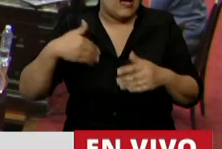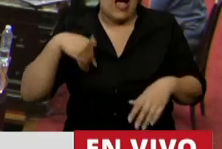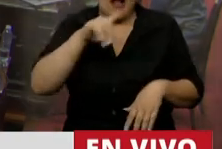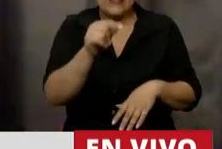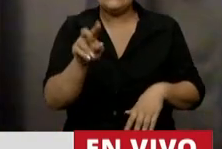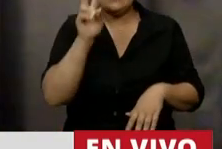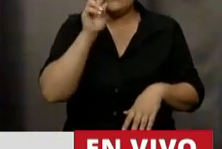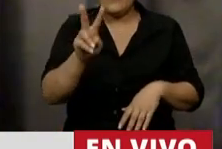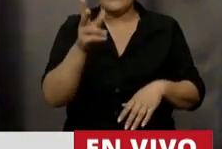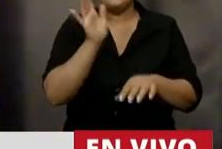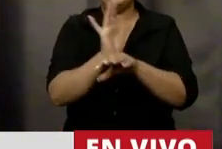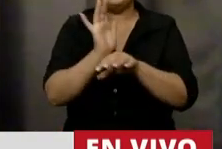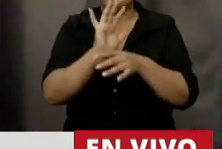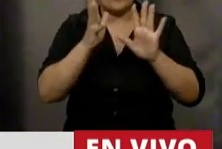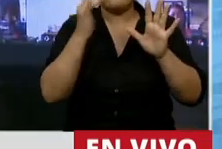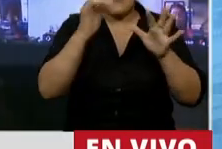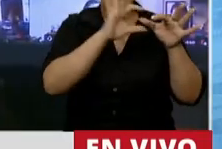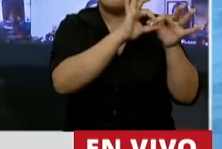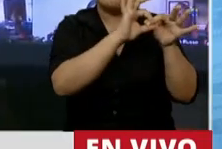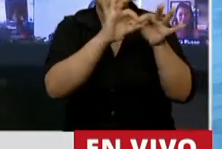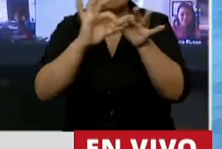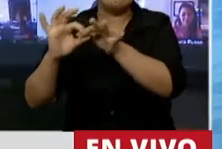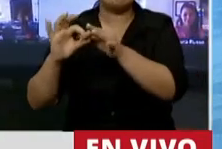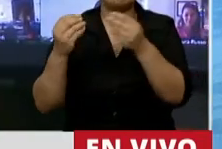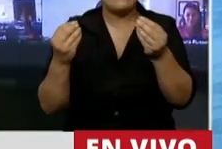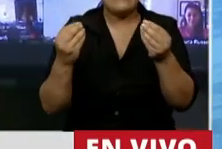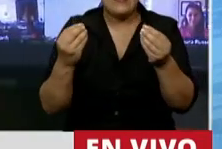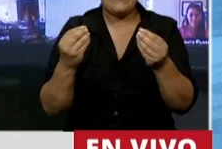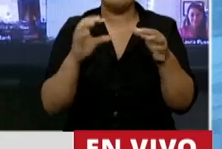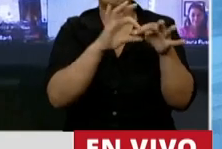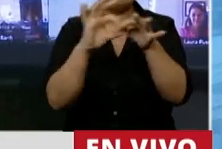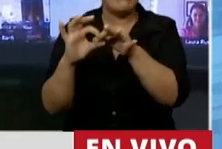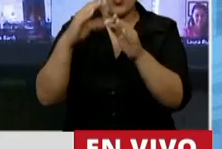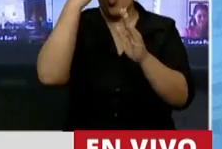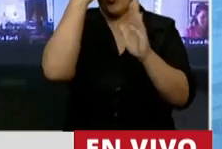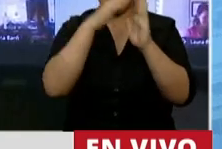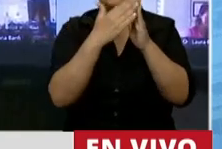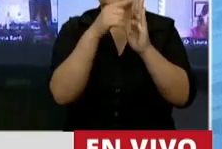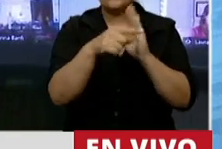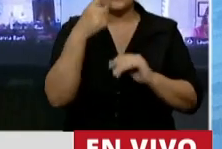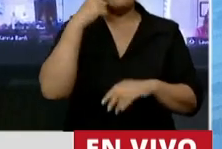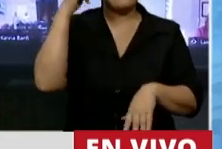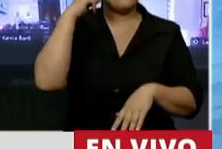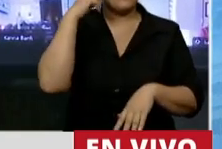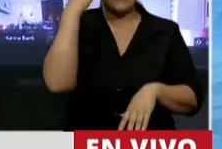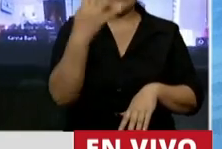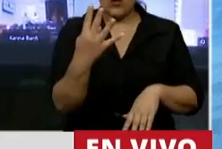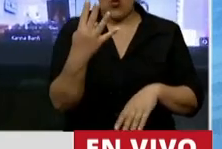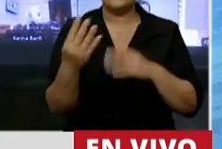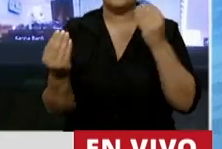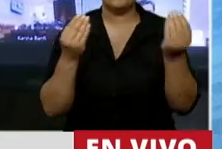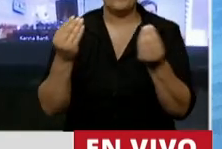ver que hay como una suerte de hilo conductor. El hilo conductor es la constitución del año 94 porque tanto